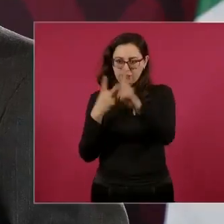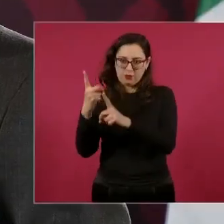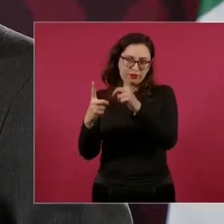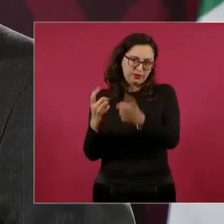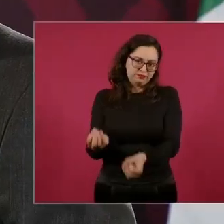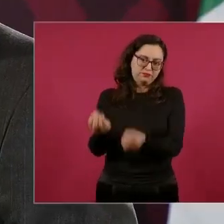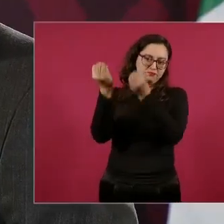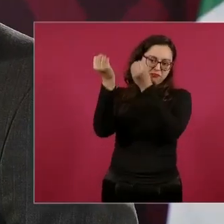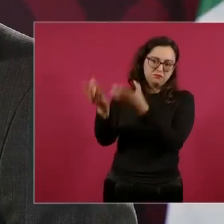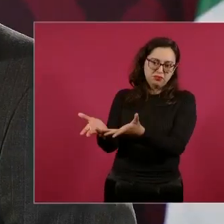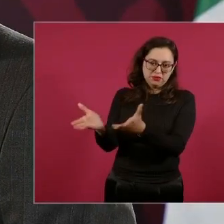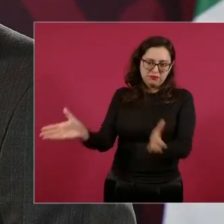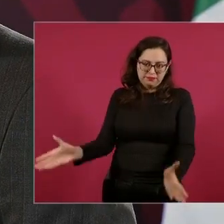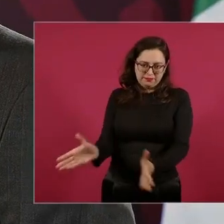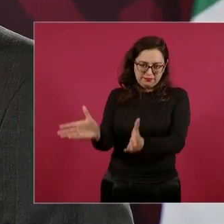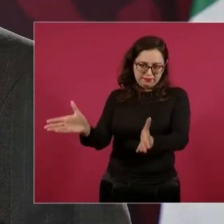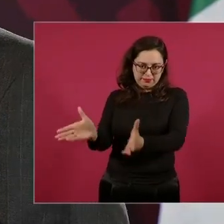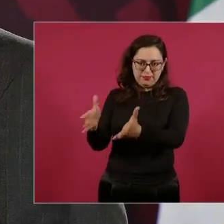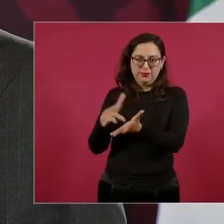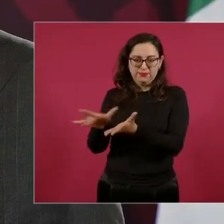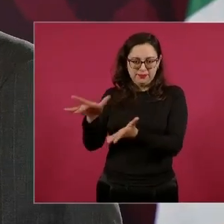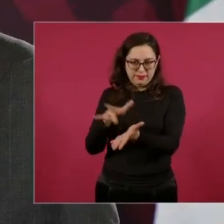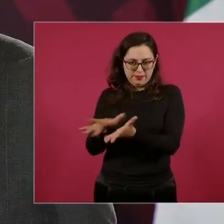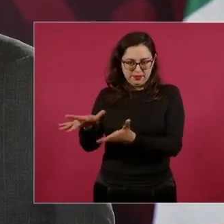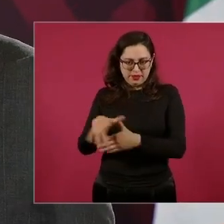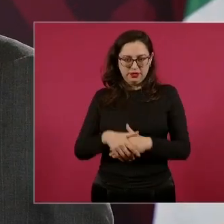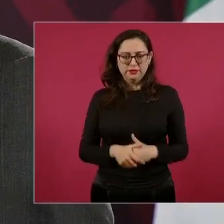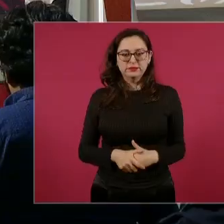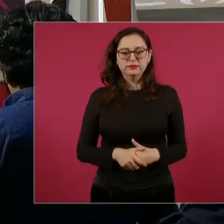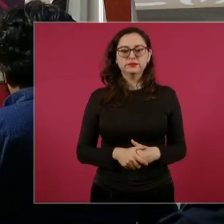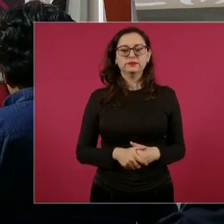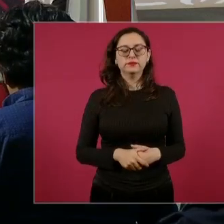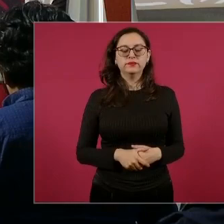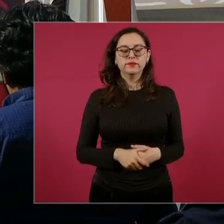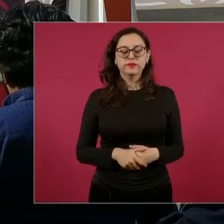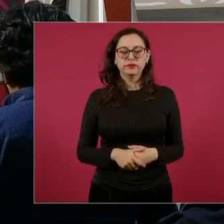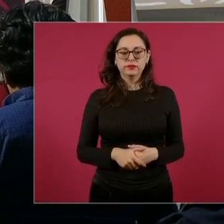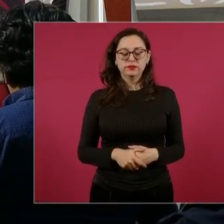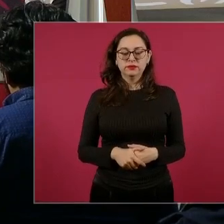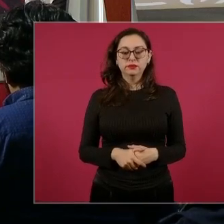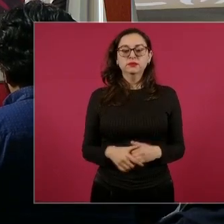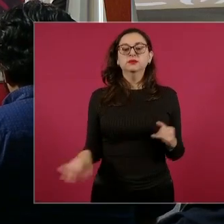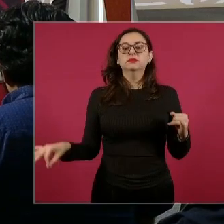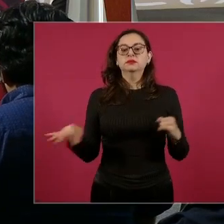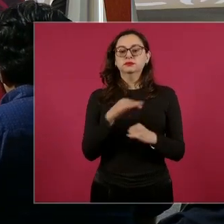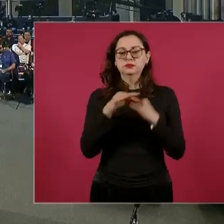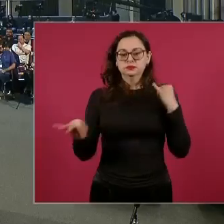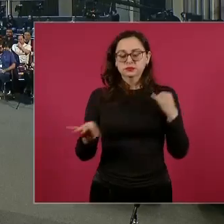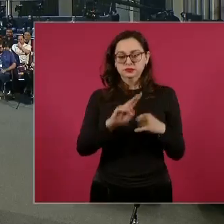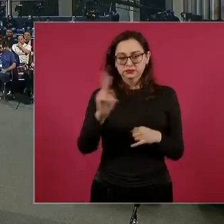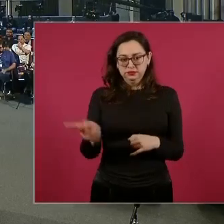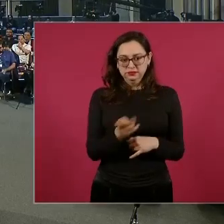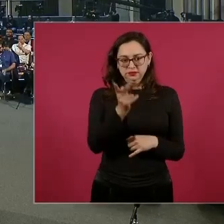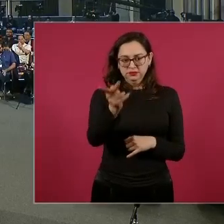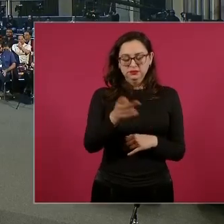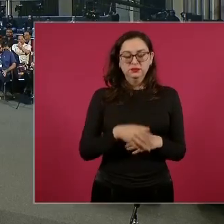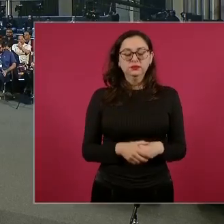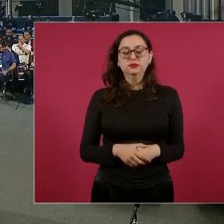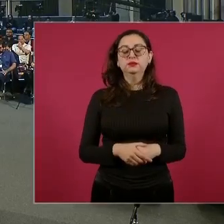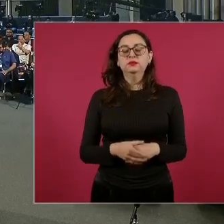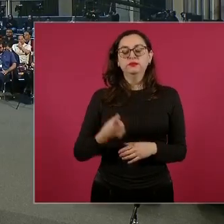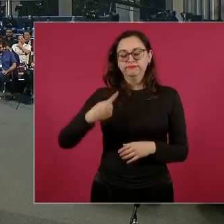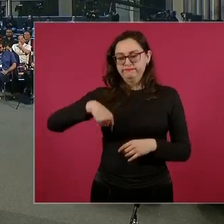para apoyar a los deportistas. Y finalmente, señor presidente, nosotros en Pulso